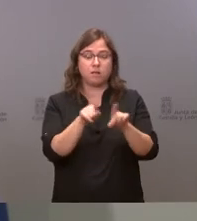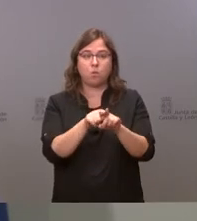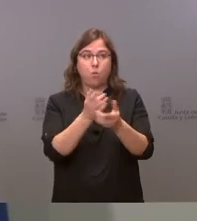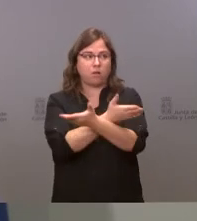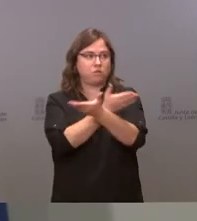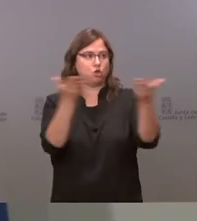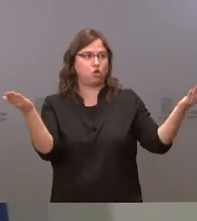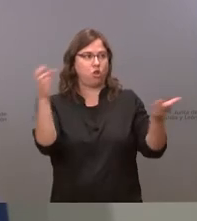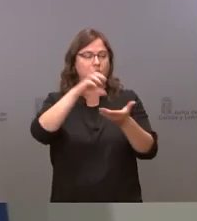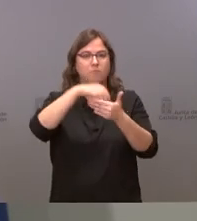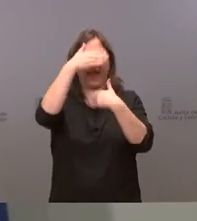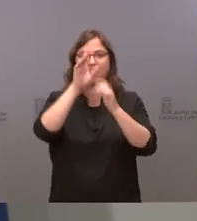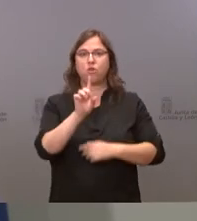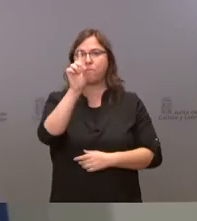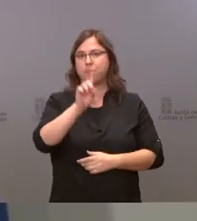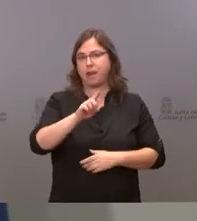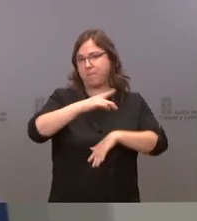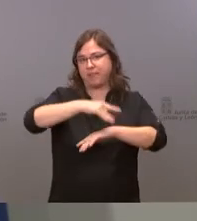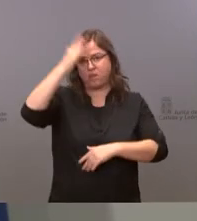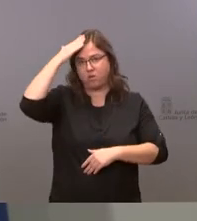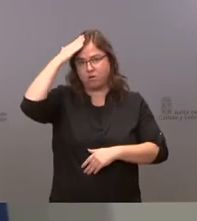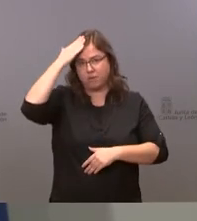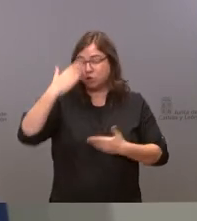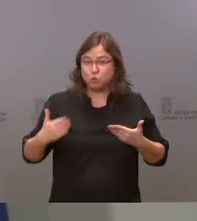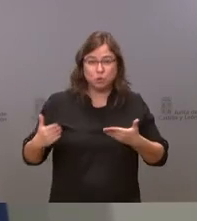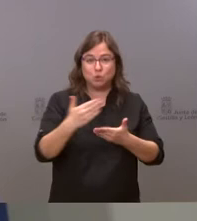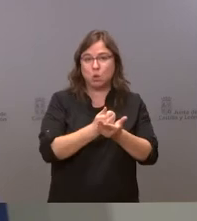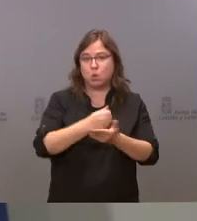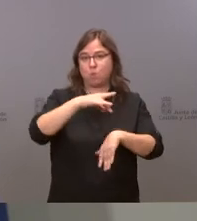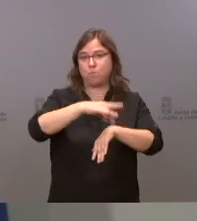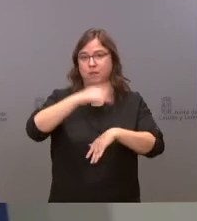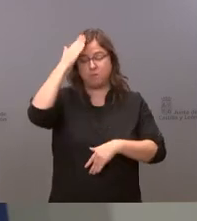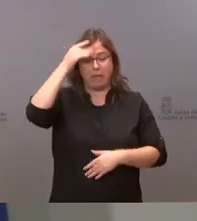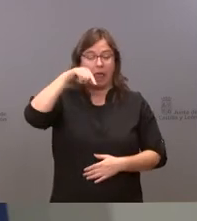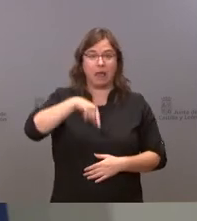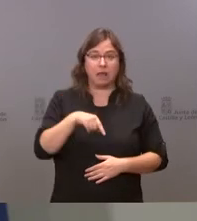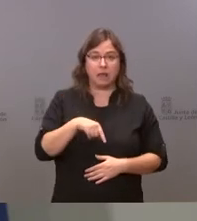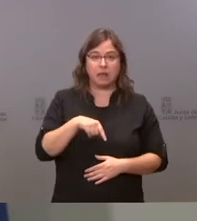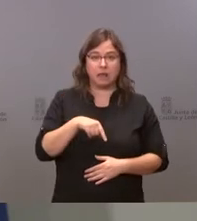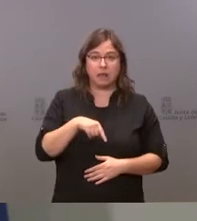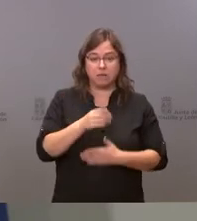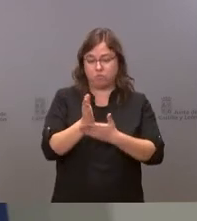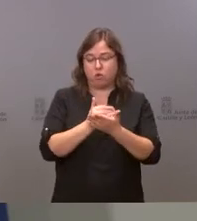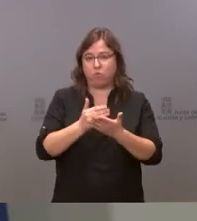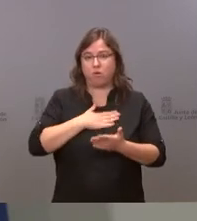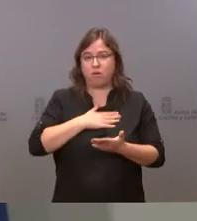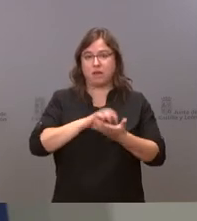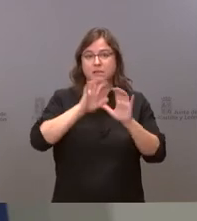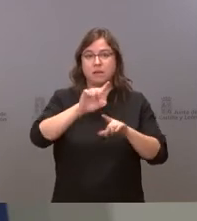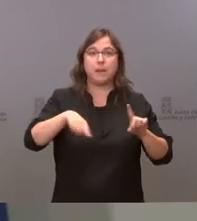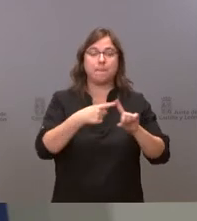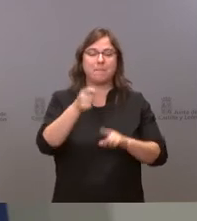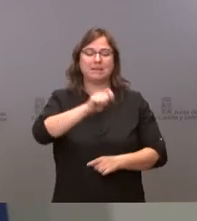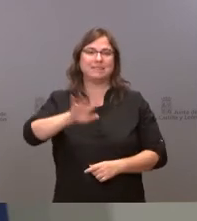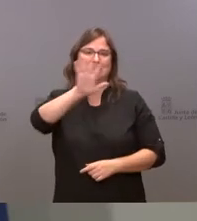primaria en el conjunto de la atención primaria aquí en nuestra comunidad y en el conjunto del